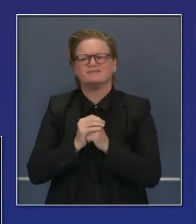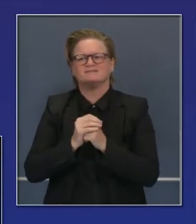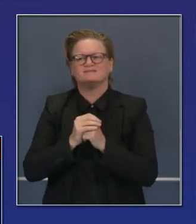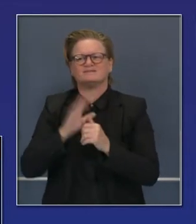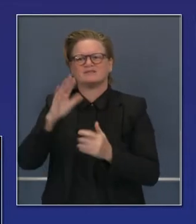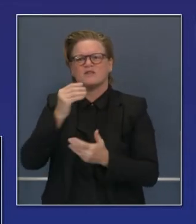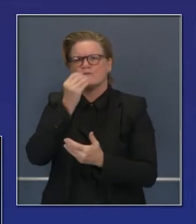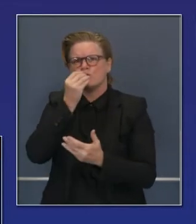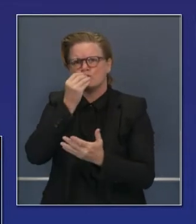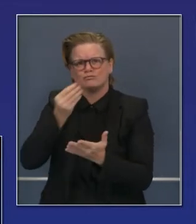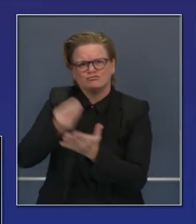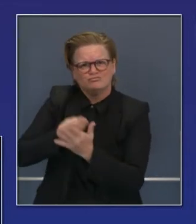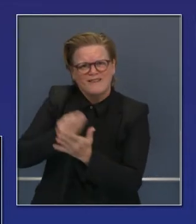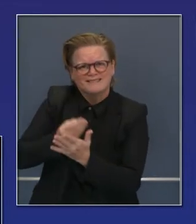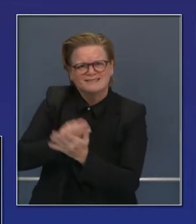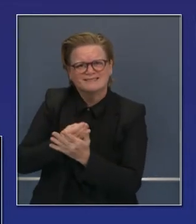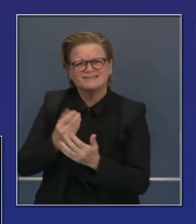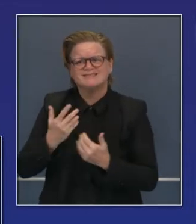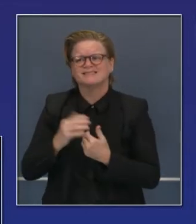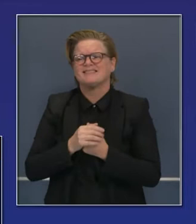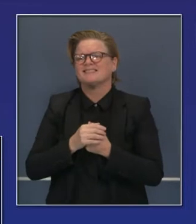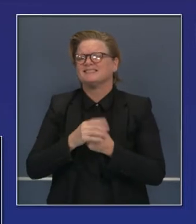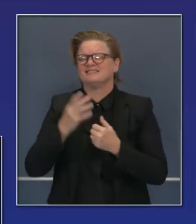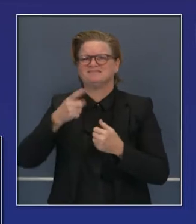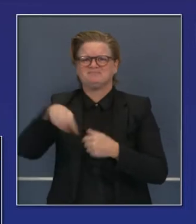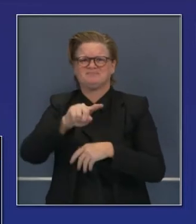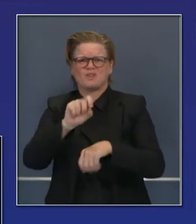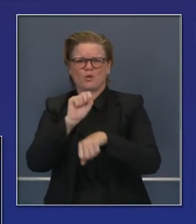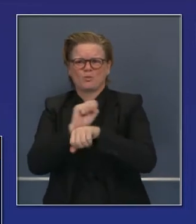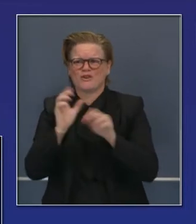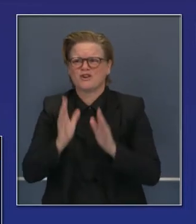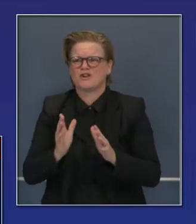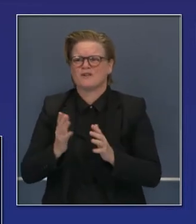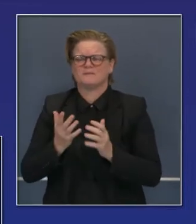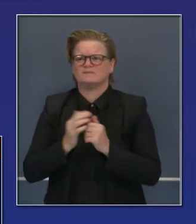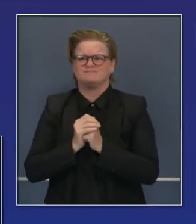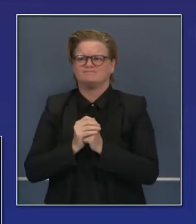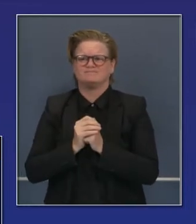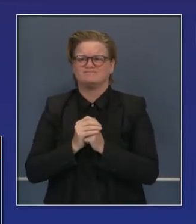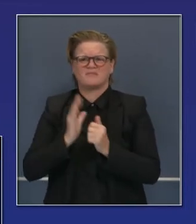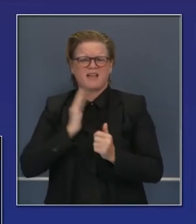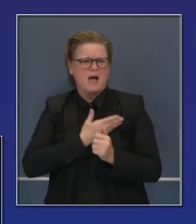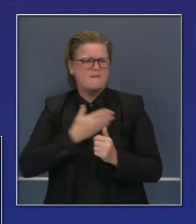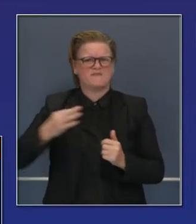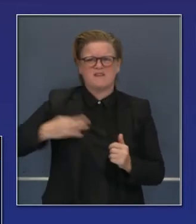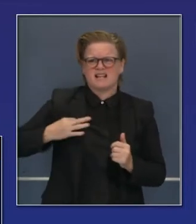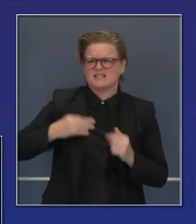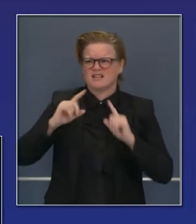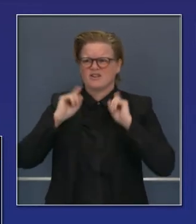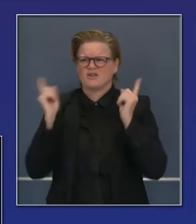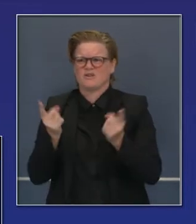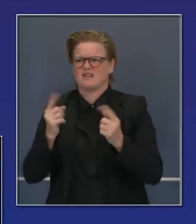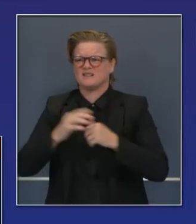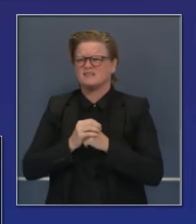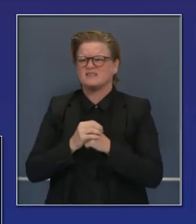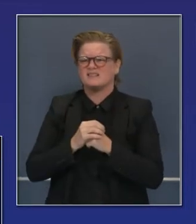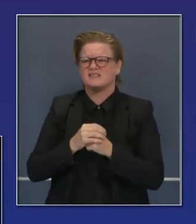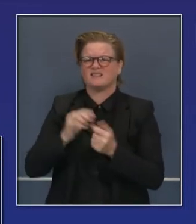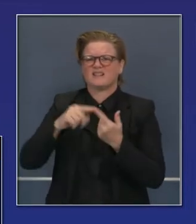programas y los bancos de comida. Quiero dar gracias a Cal Volunteers, Holly Mitchell,